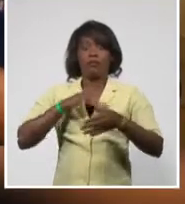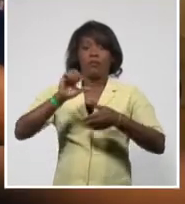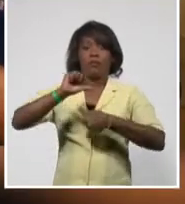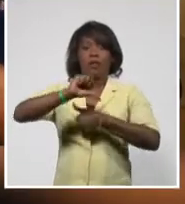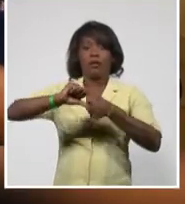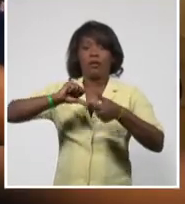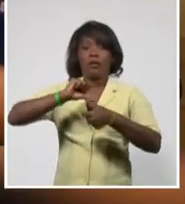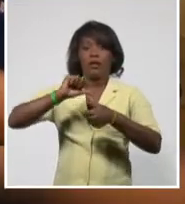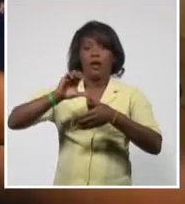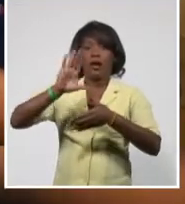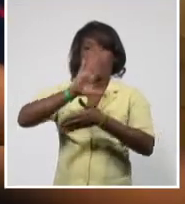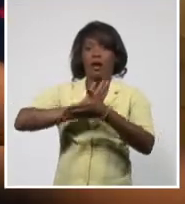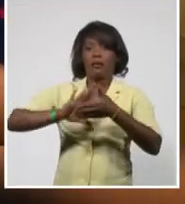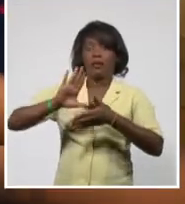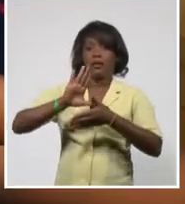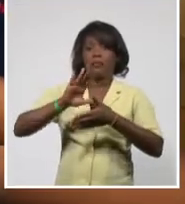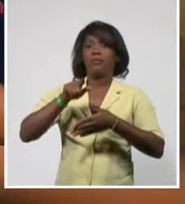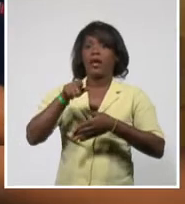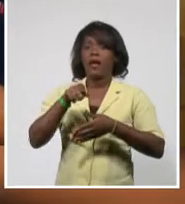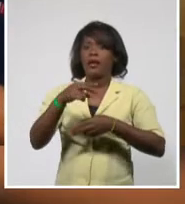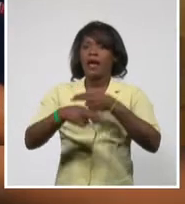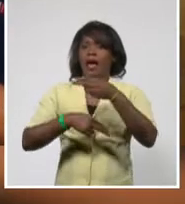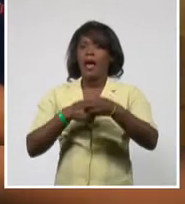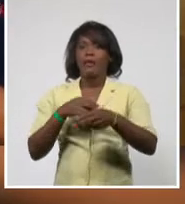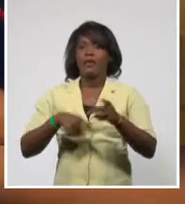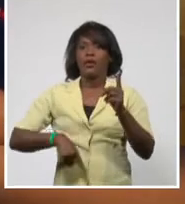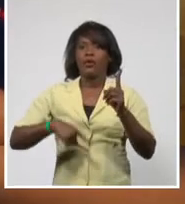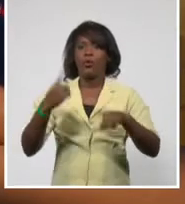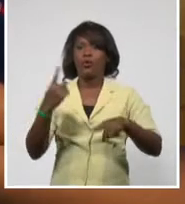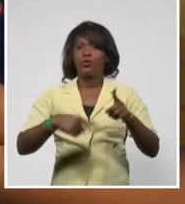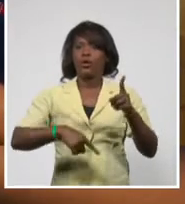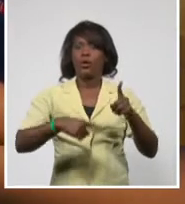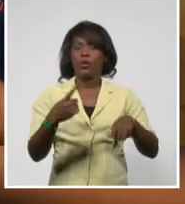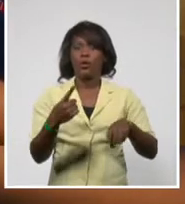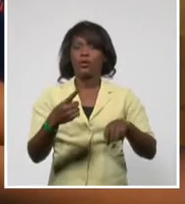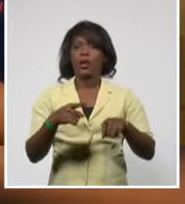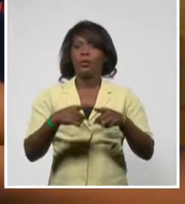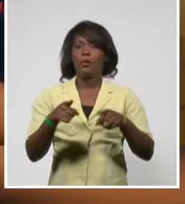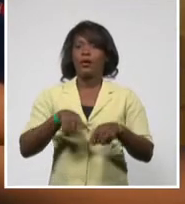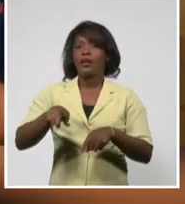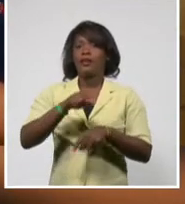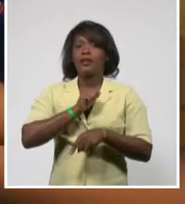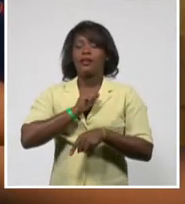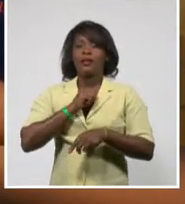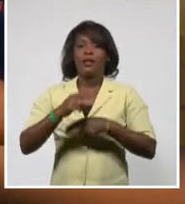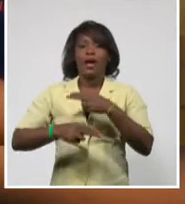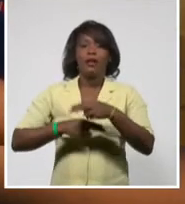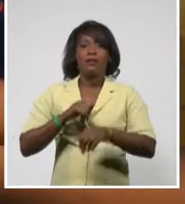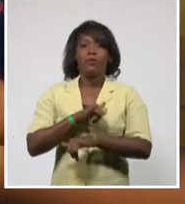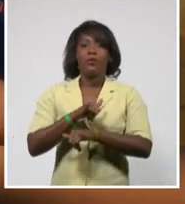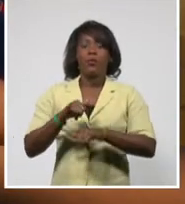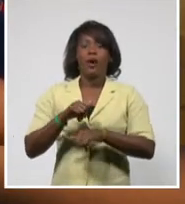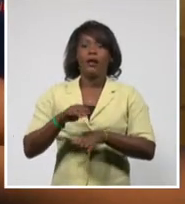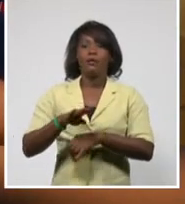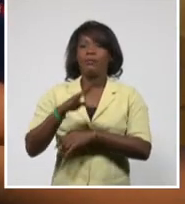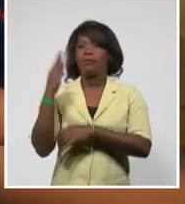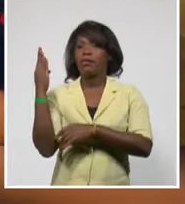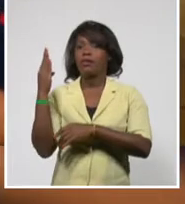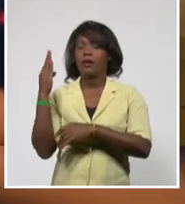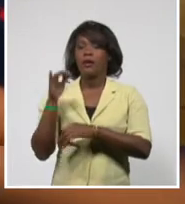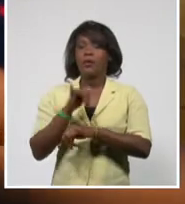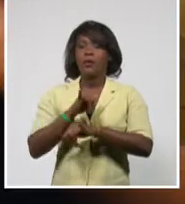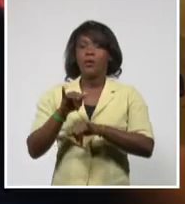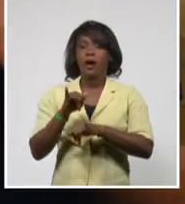fiscales, periodistas y legisladores para darle credibilidad a los procesos judiciales que apuntan a supuestos hechos de